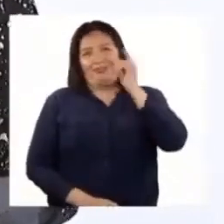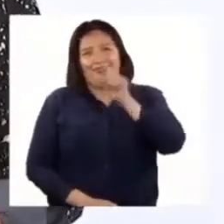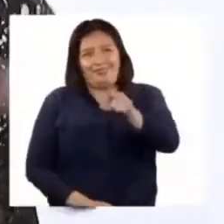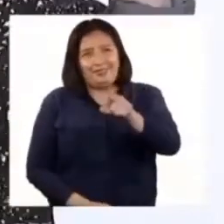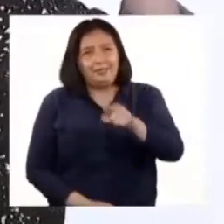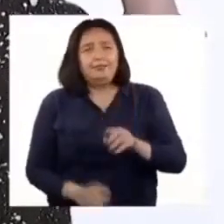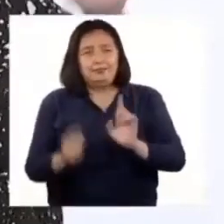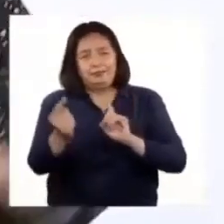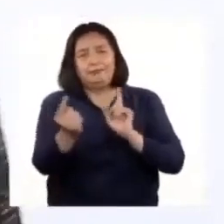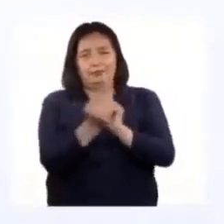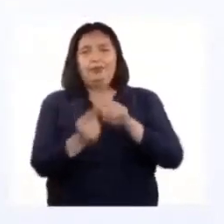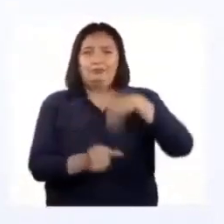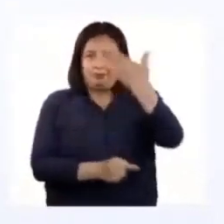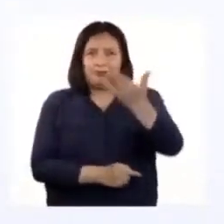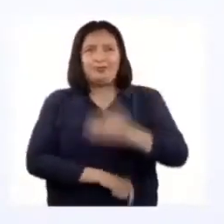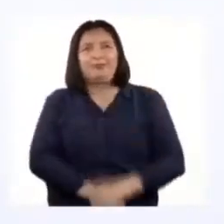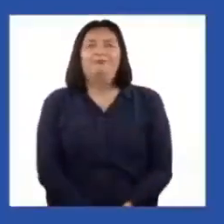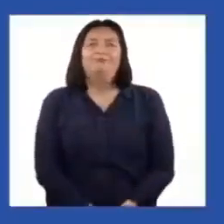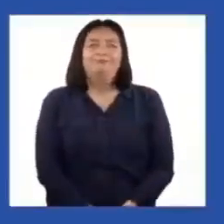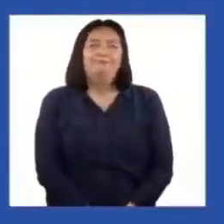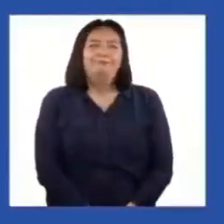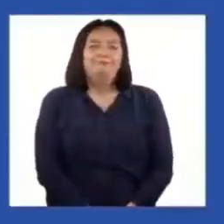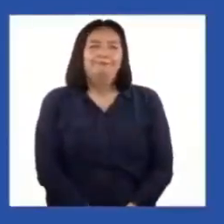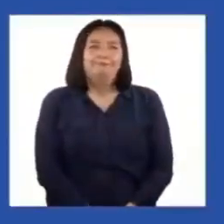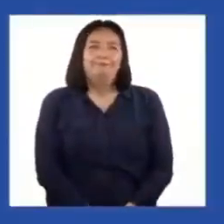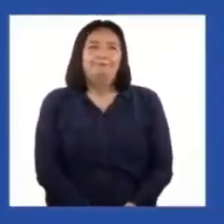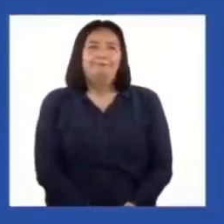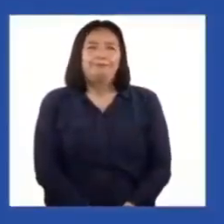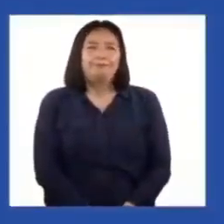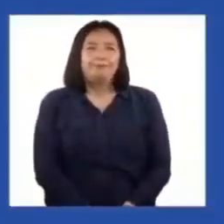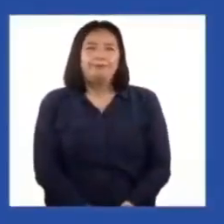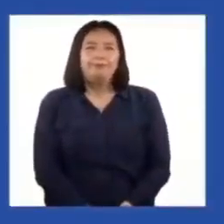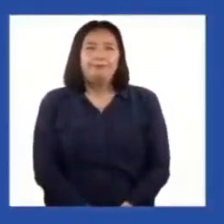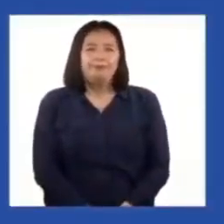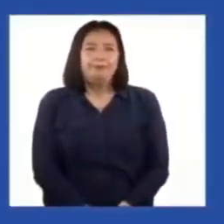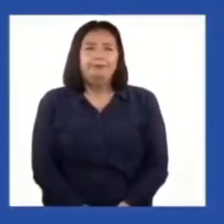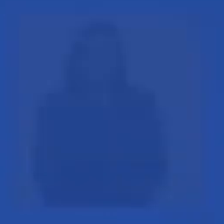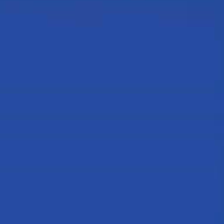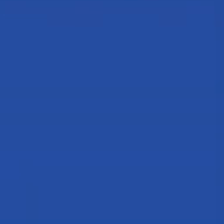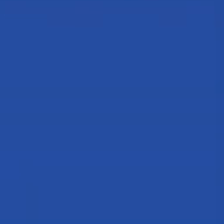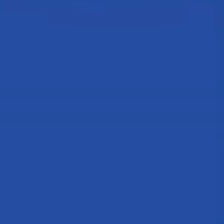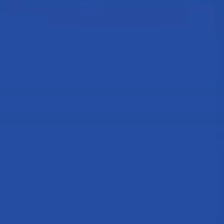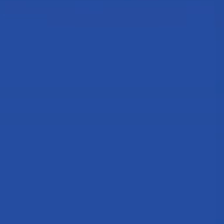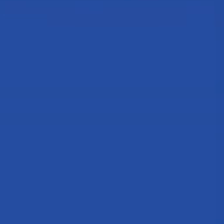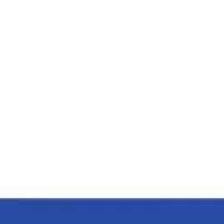muy orgullosos de ti. B. Nos vemos. B. Hasta la próxima. B. Estamos orgullosos